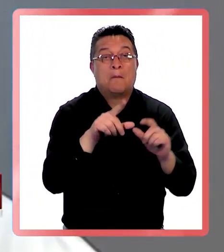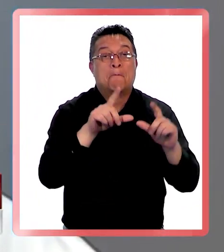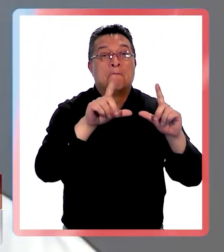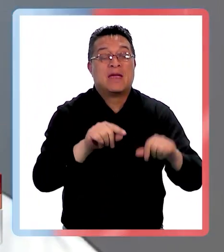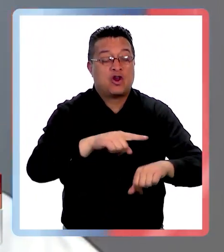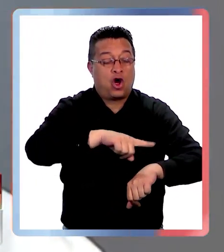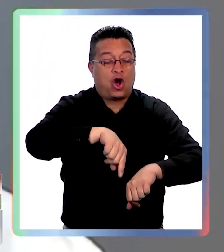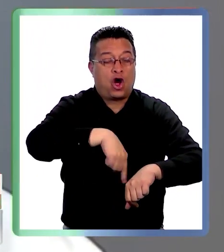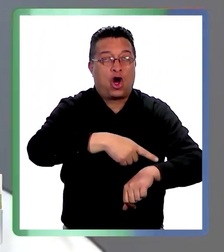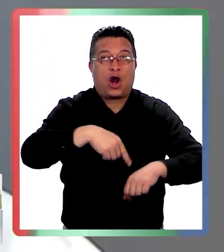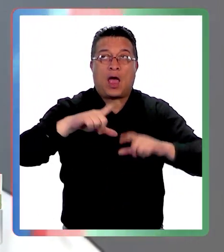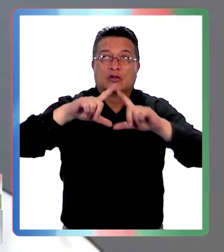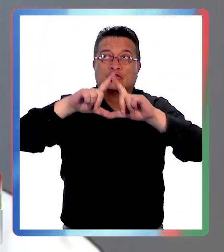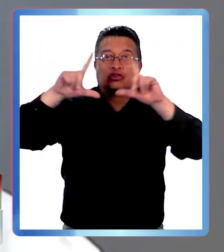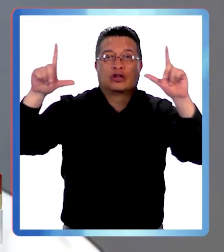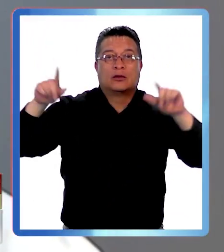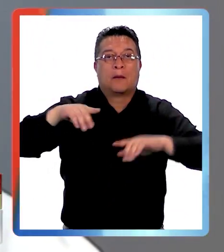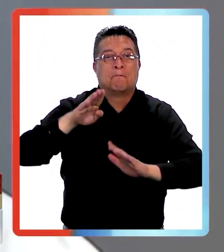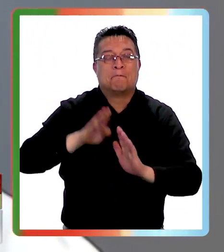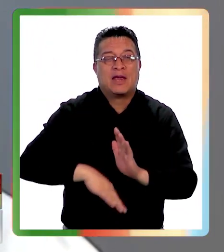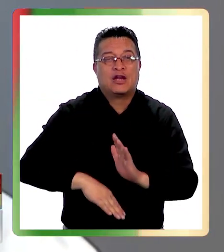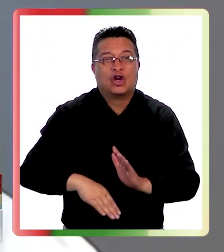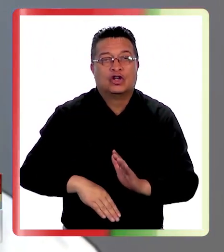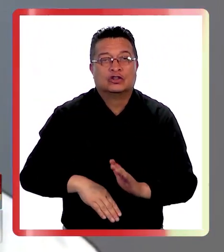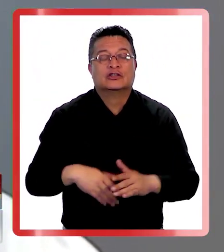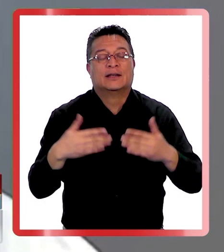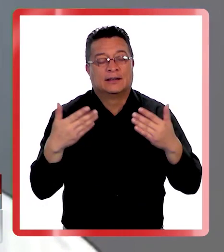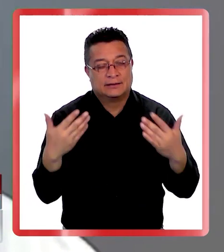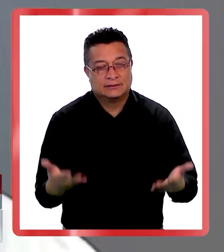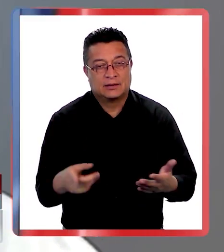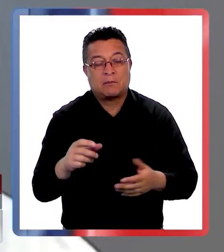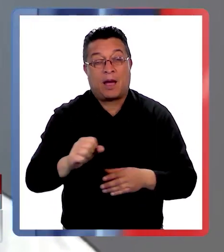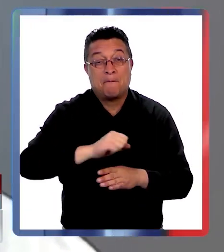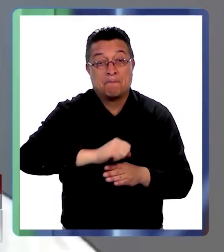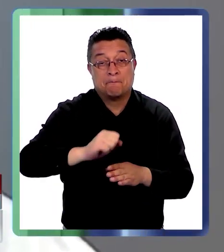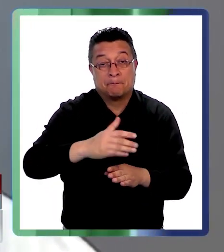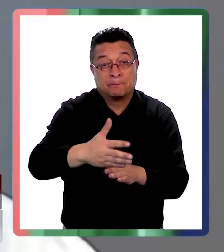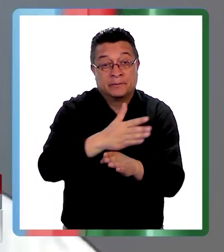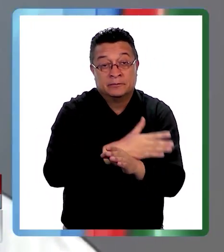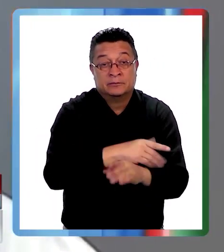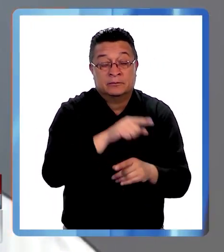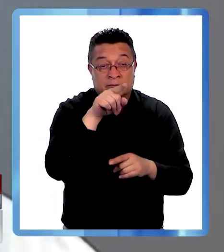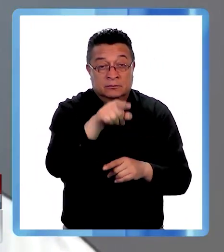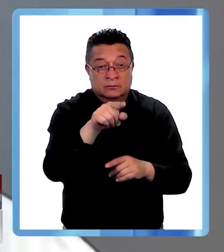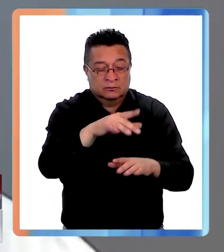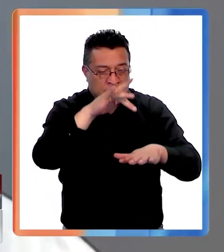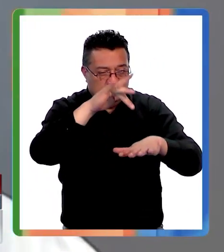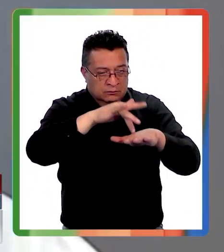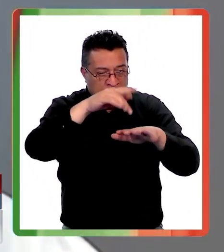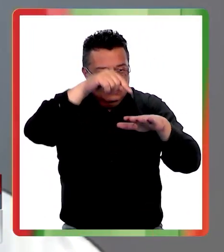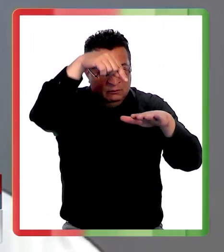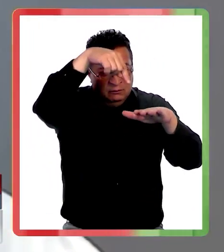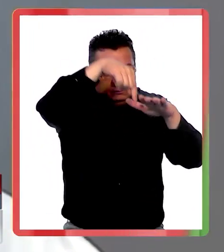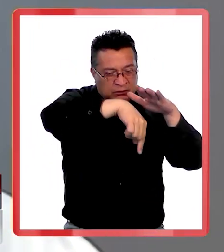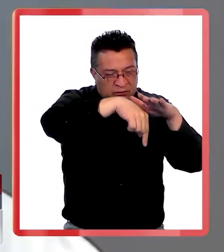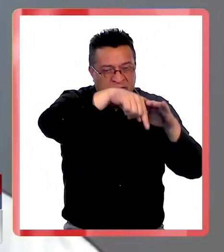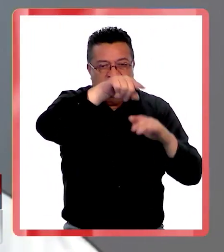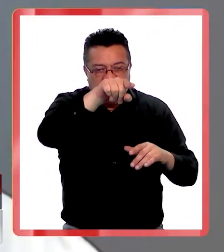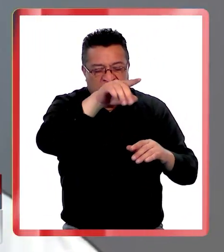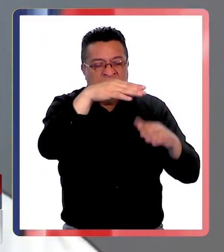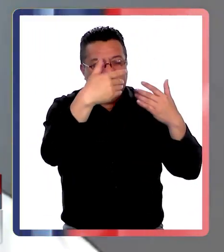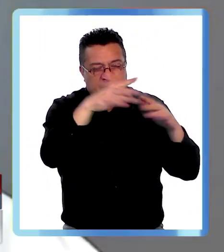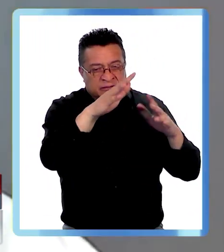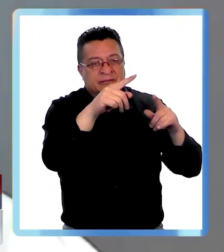luz. Ahora, para prevenir que uno tenga estas agudizaciones, se han